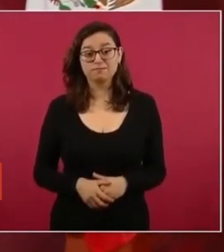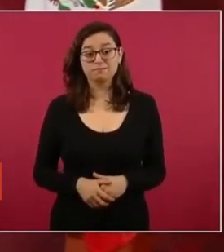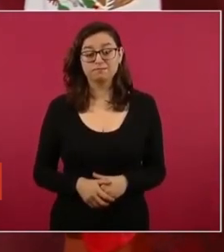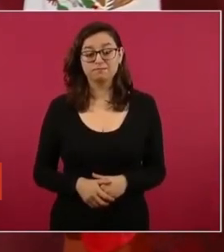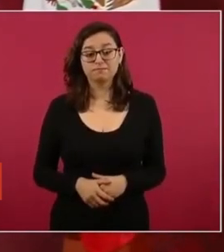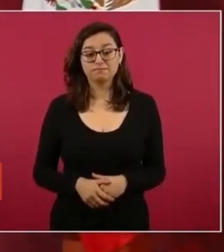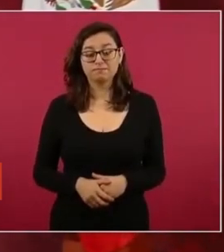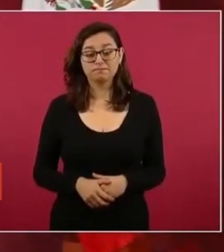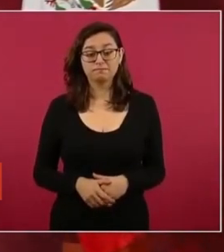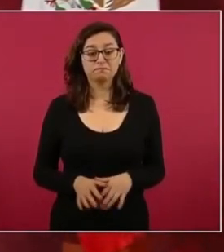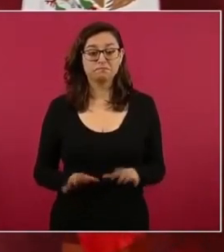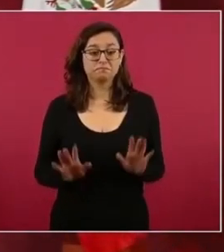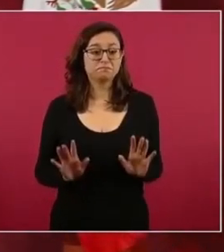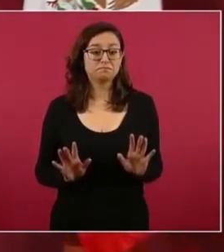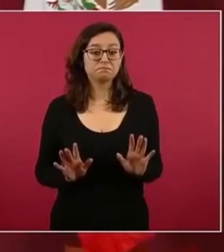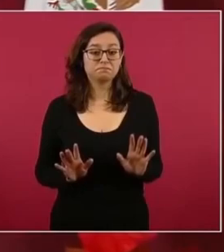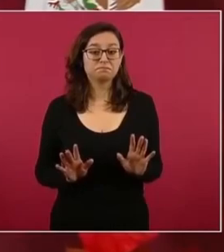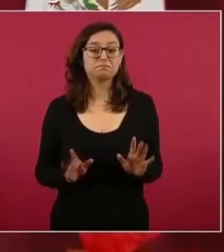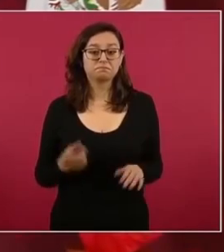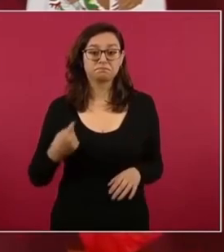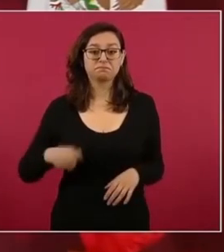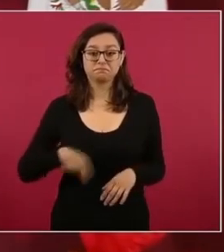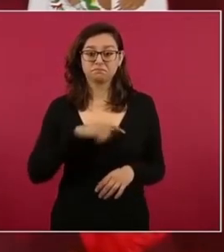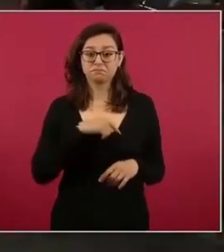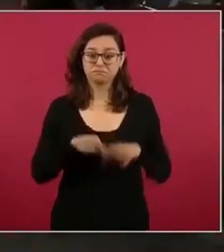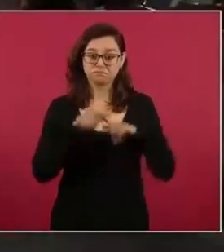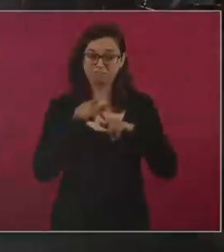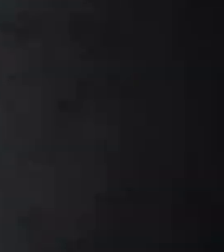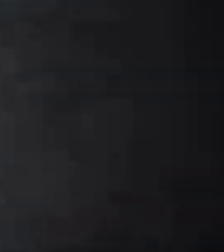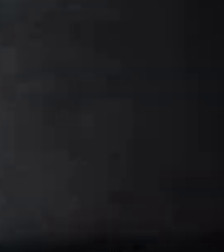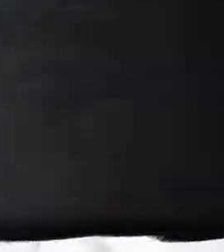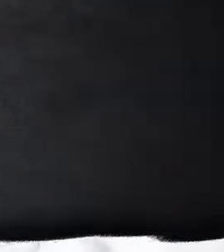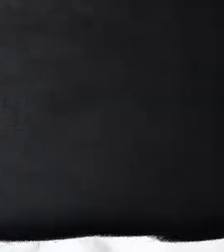vamos a continuar adelante